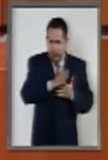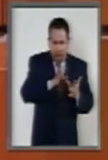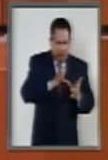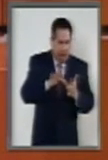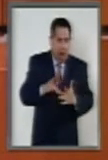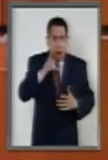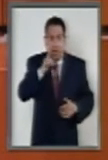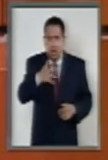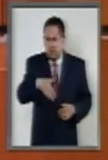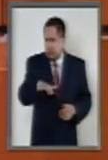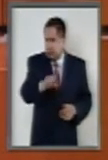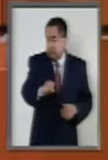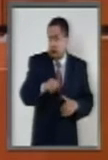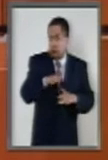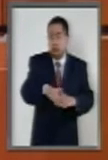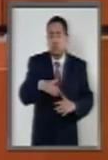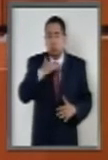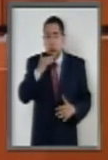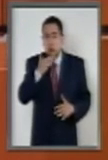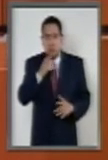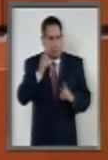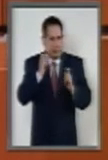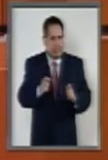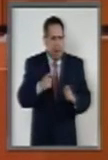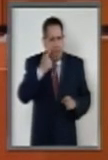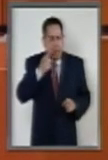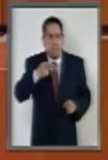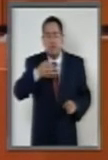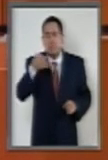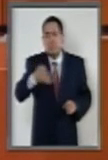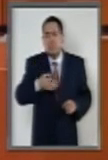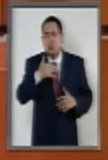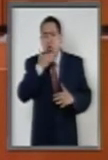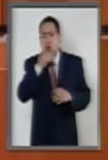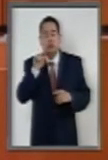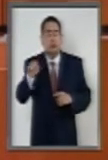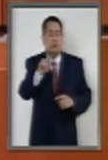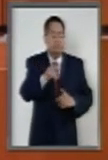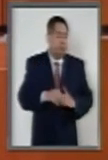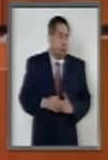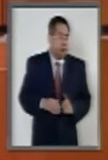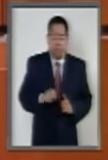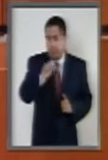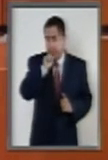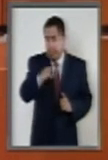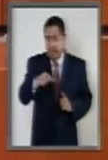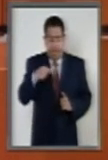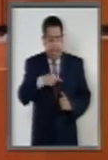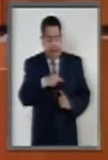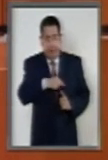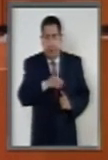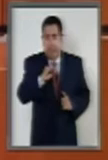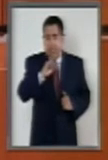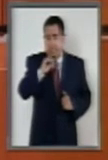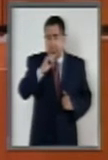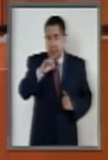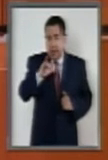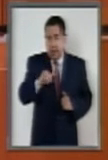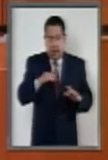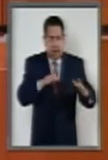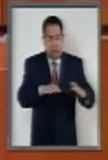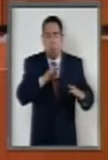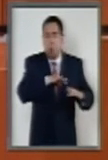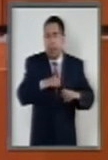persecución de los delitos en materia de hechos de corrupción. También esta Fiscalía podrá